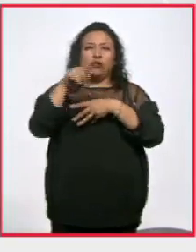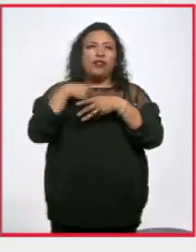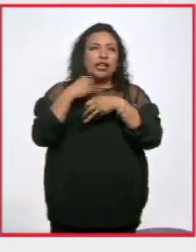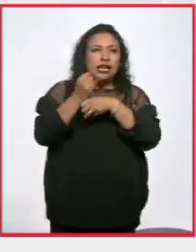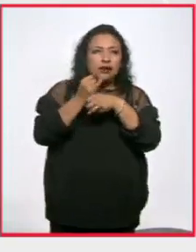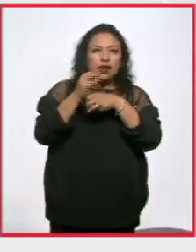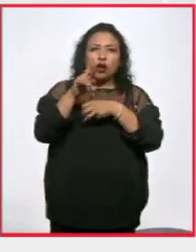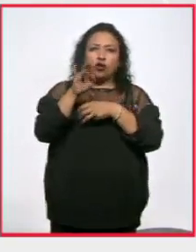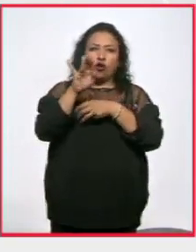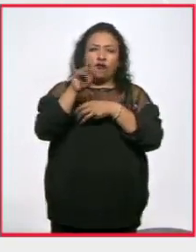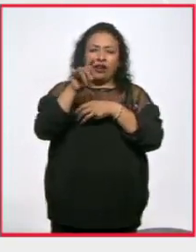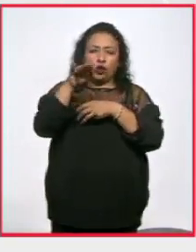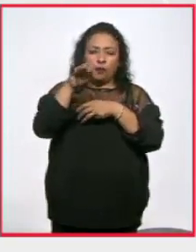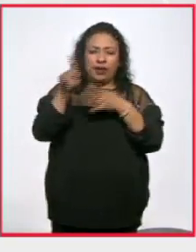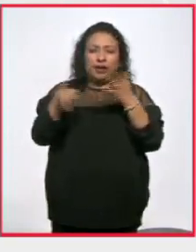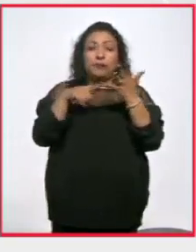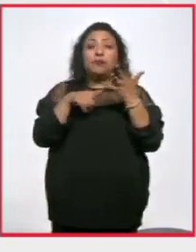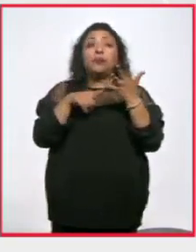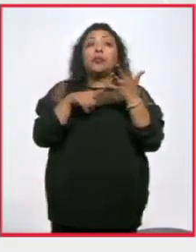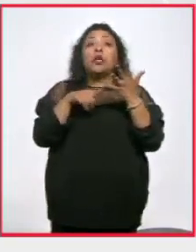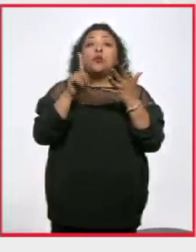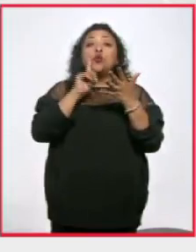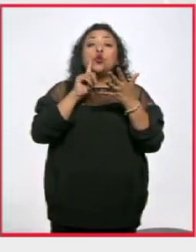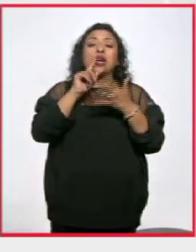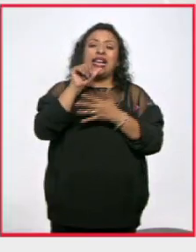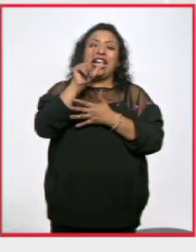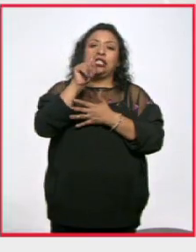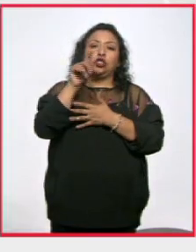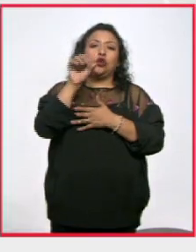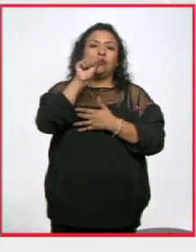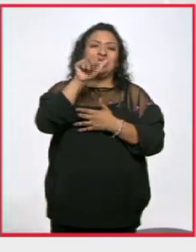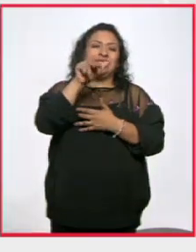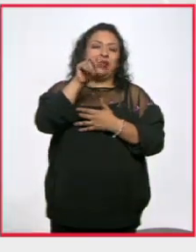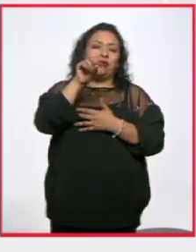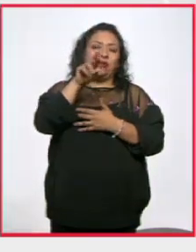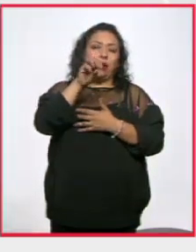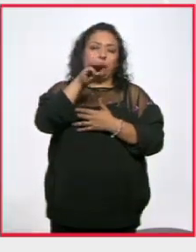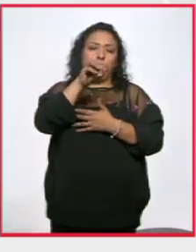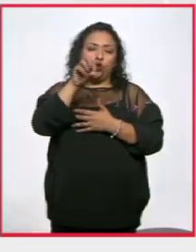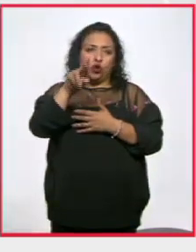investigador Roberto Meli Piraya y la astrónoma Sandra Moore Faber